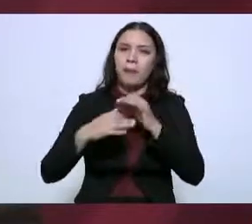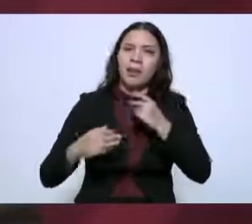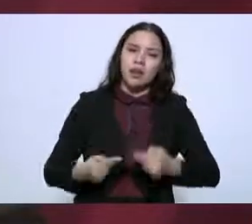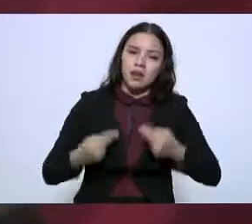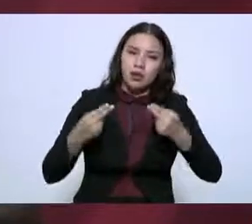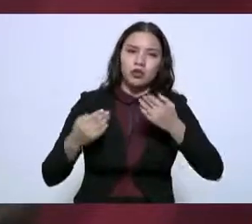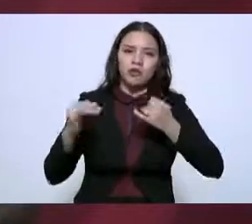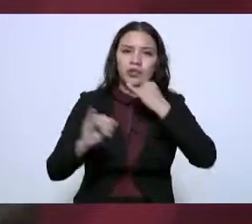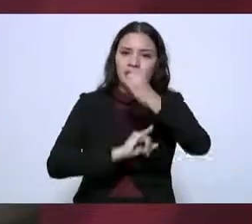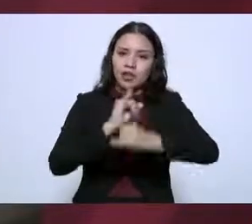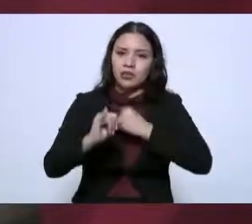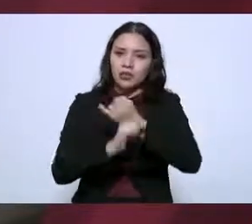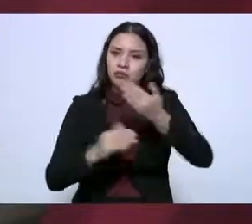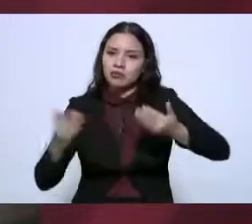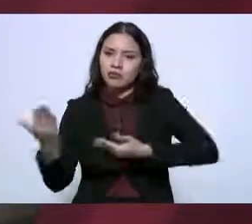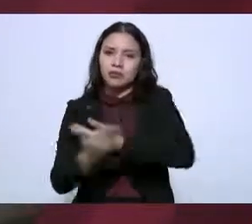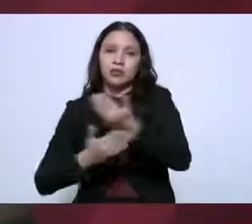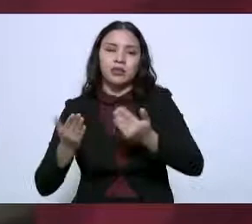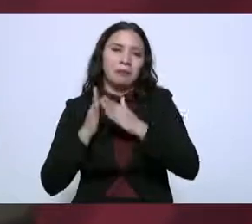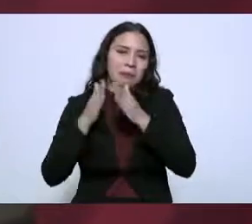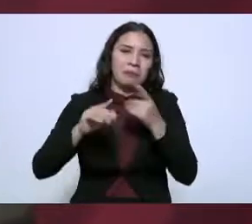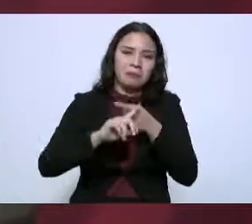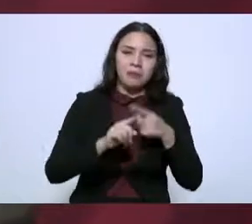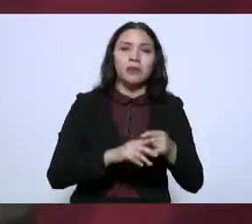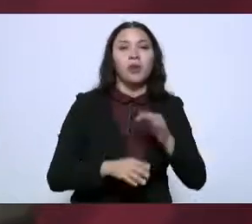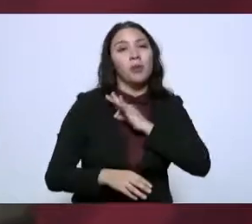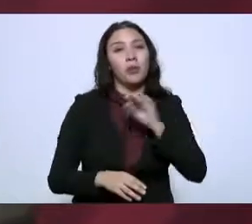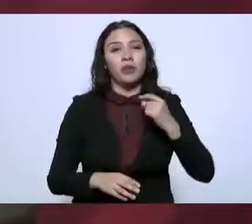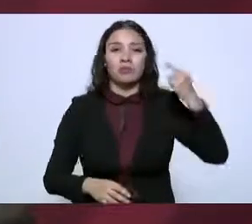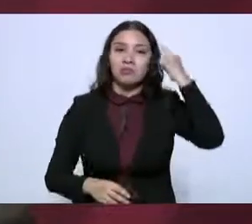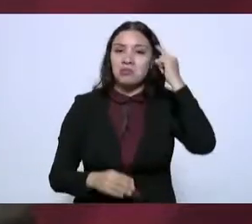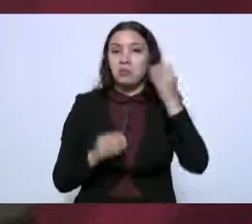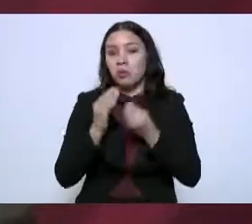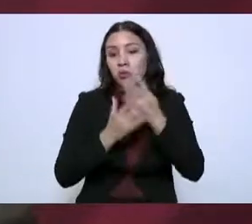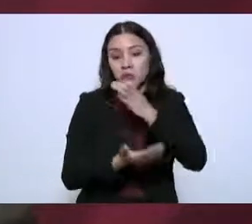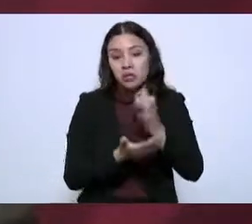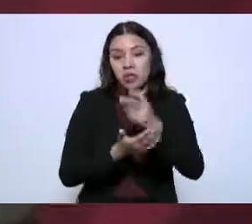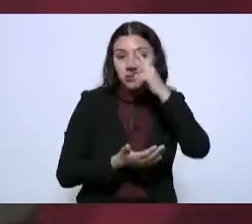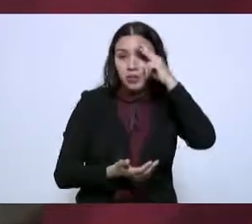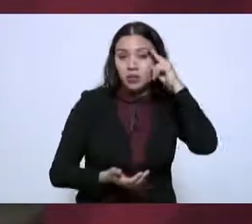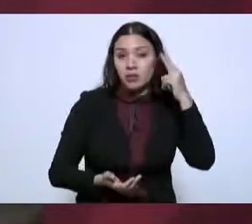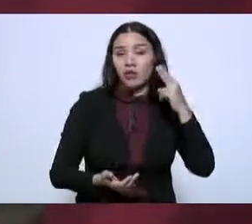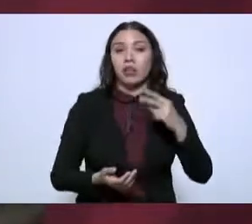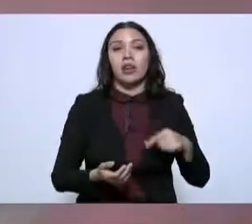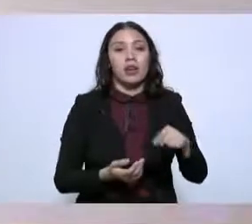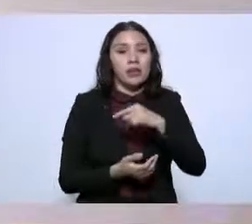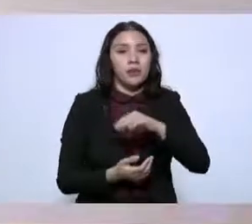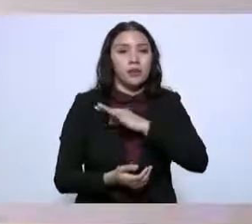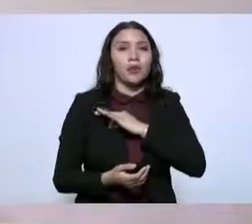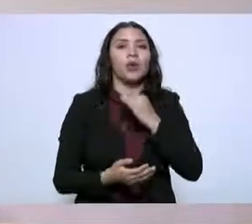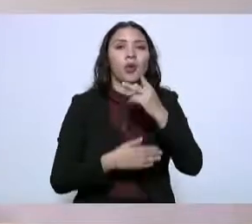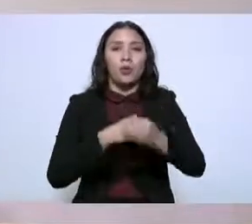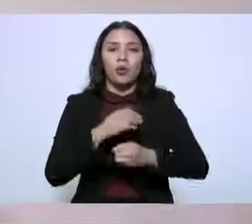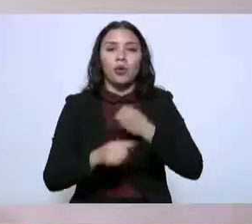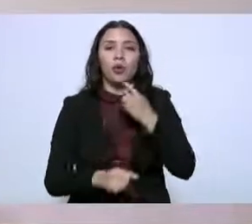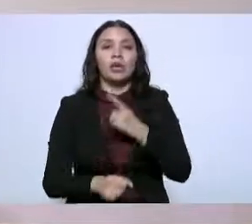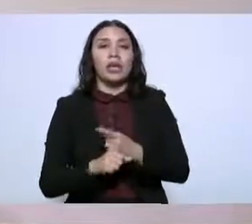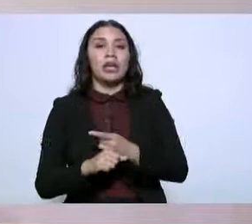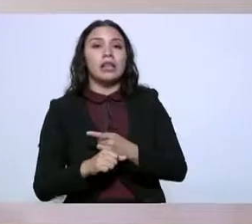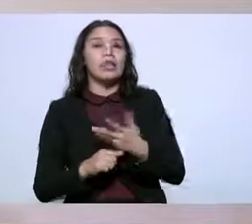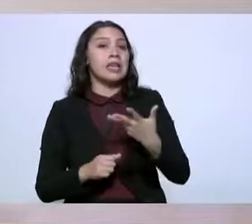El que podamos desarrollar un recinto fiscal estratégico en Ciudad Victoria. Ciudad Victoria está en